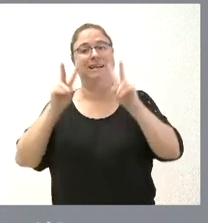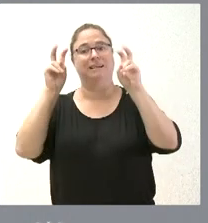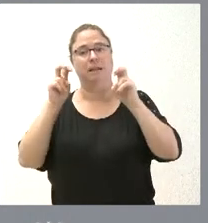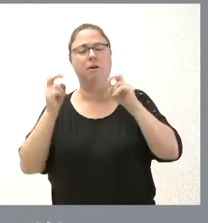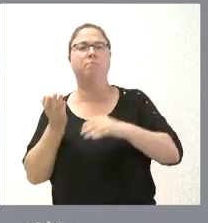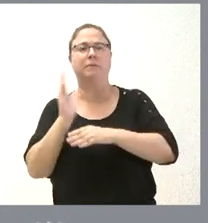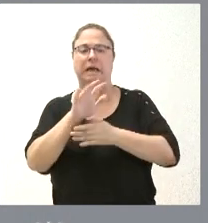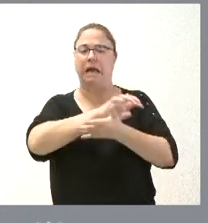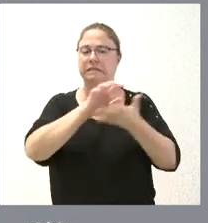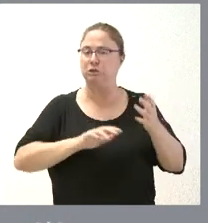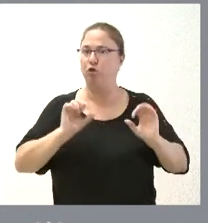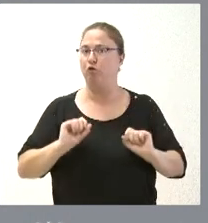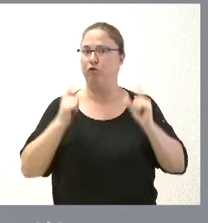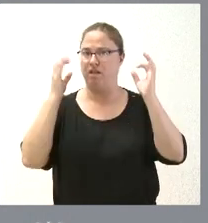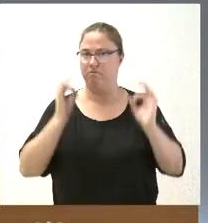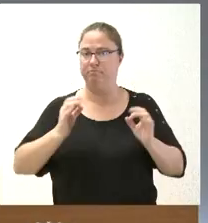presentaron por escrito y formalmente.